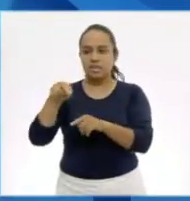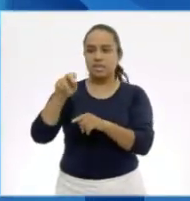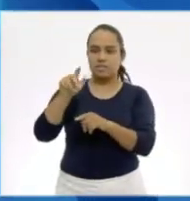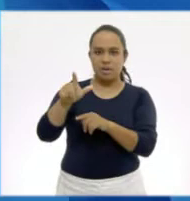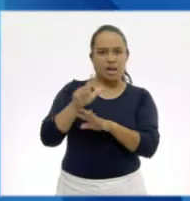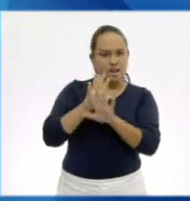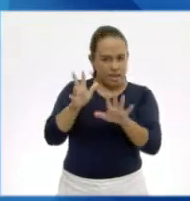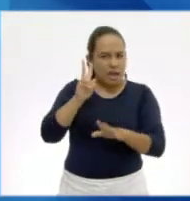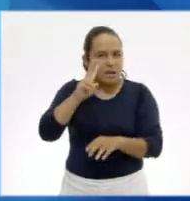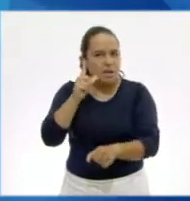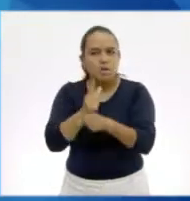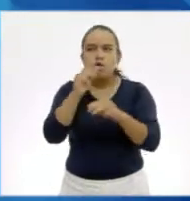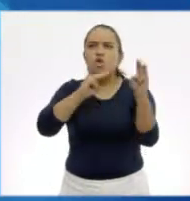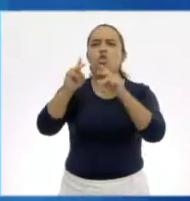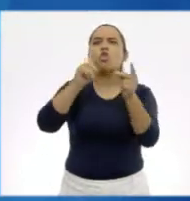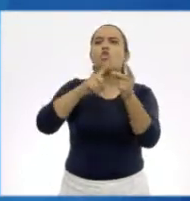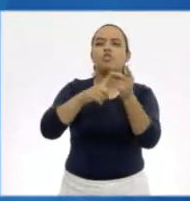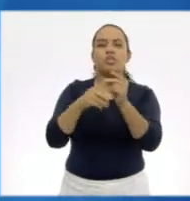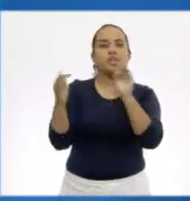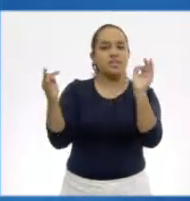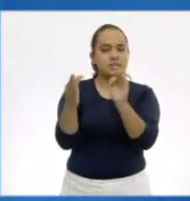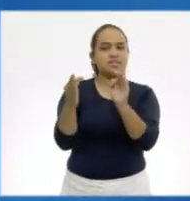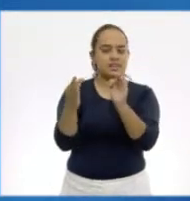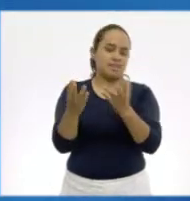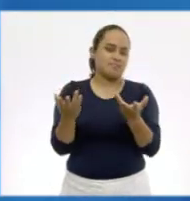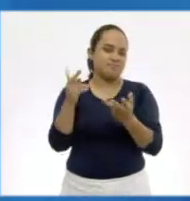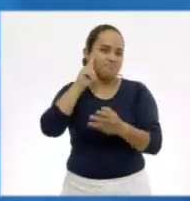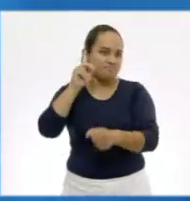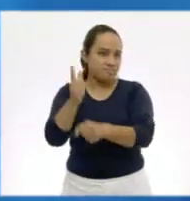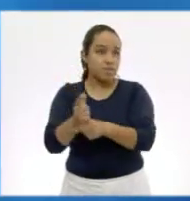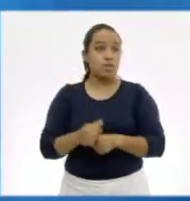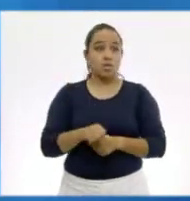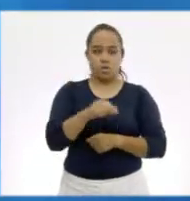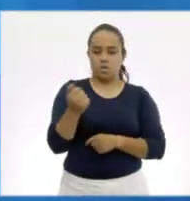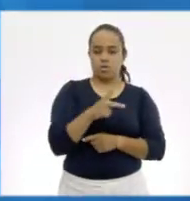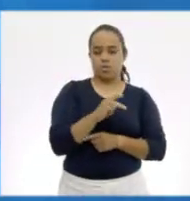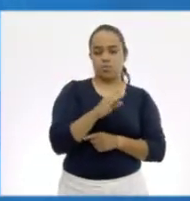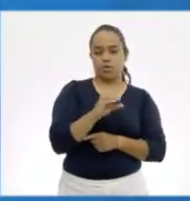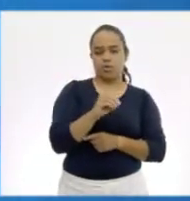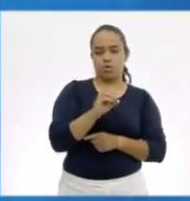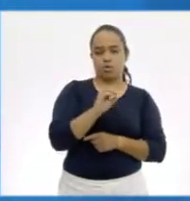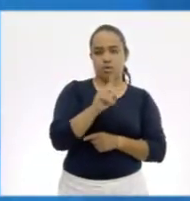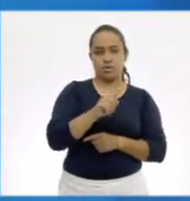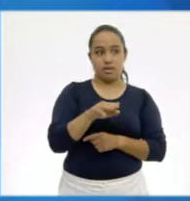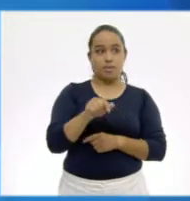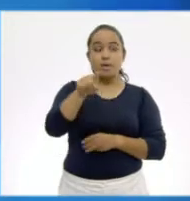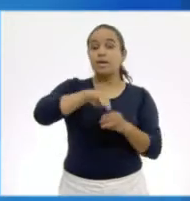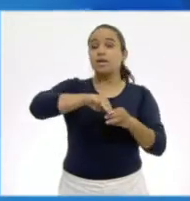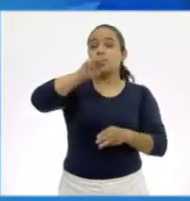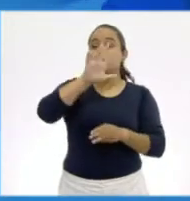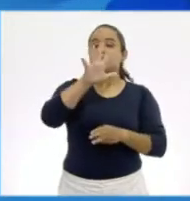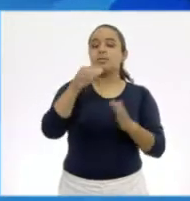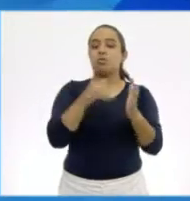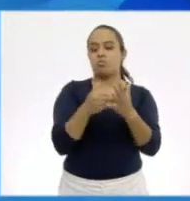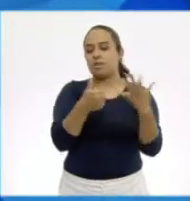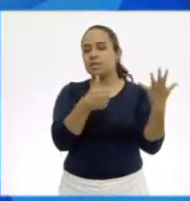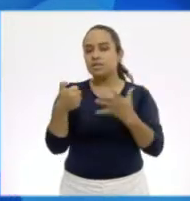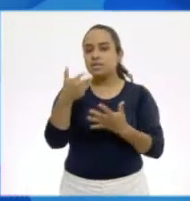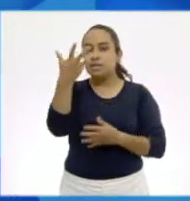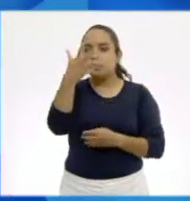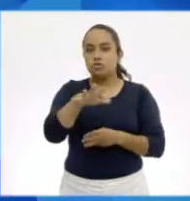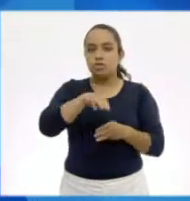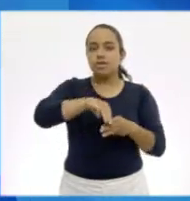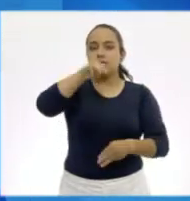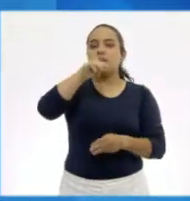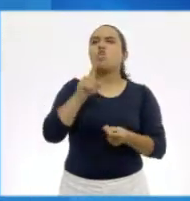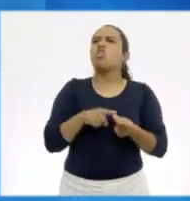mayoría, ¿verdad? Sí. Y como referencia tenemos al Pico de Orizaba, con 5,610 metros. Y este